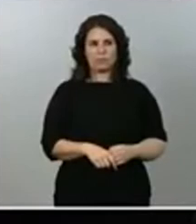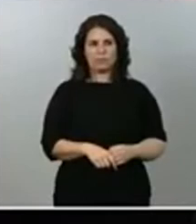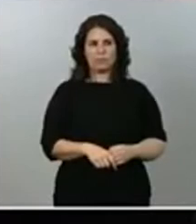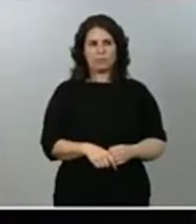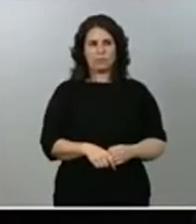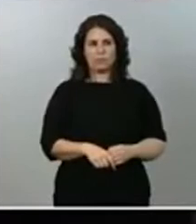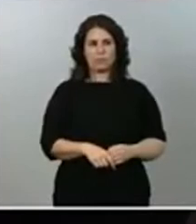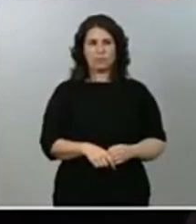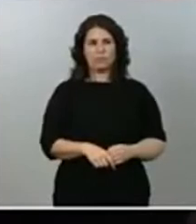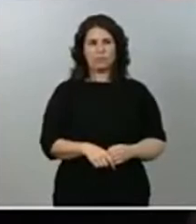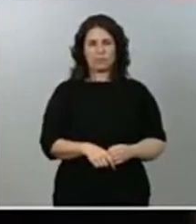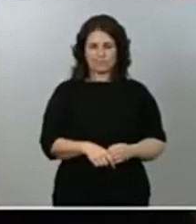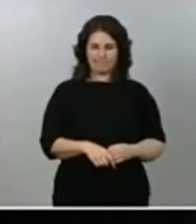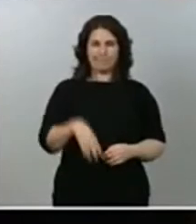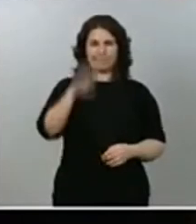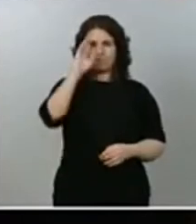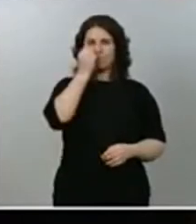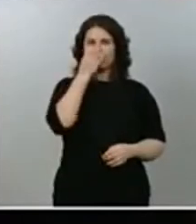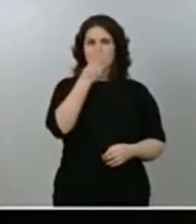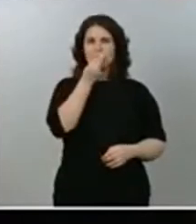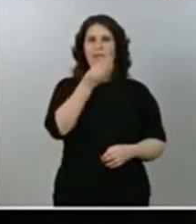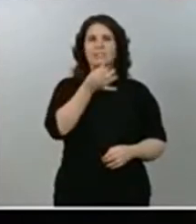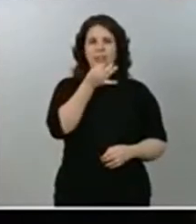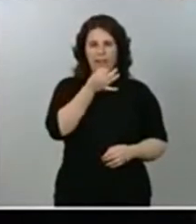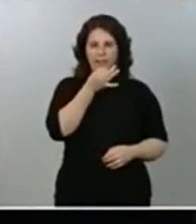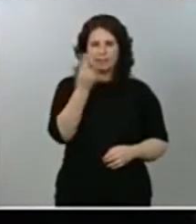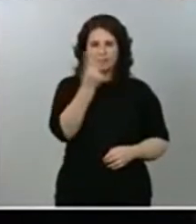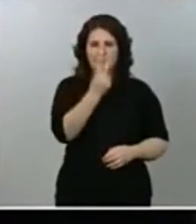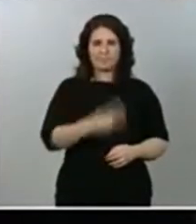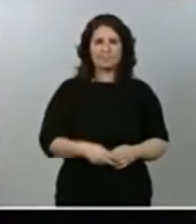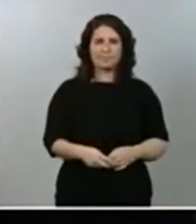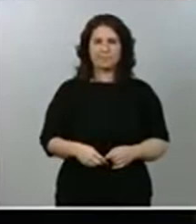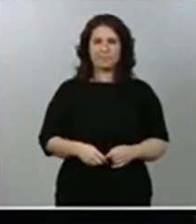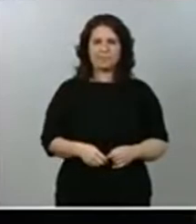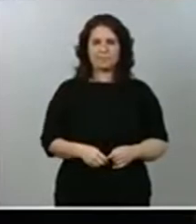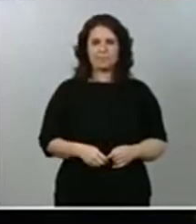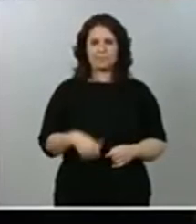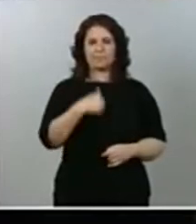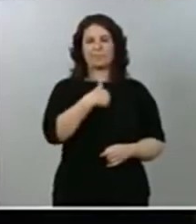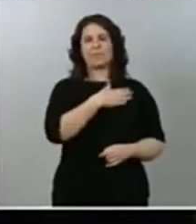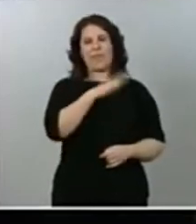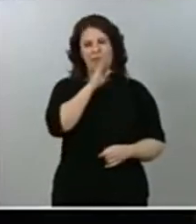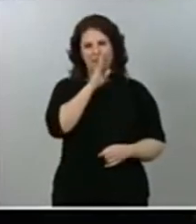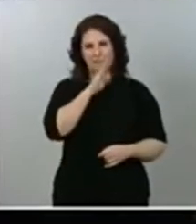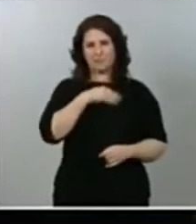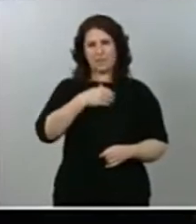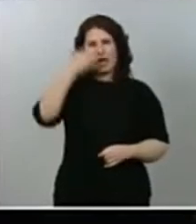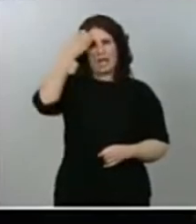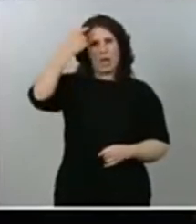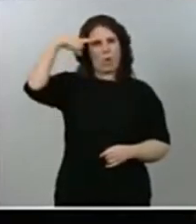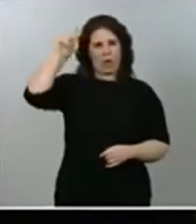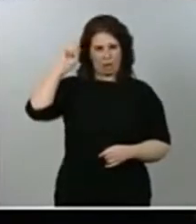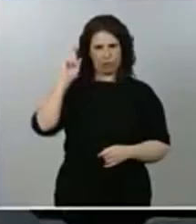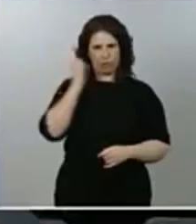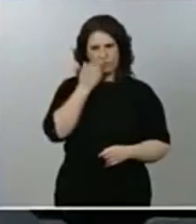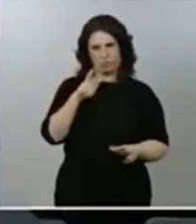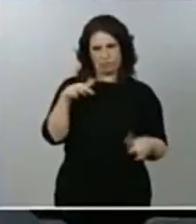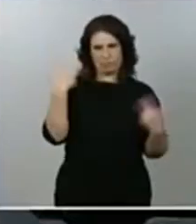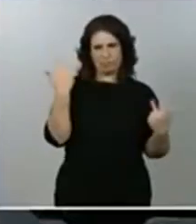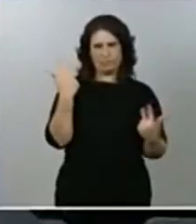Hola, ¿qué tal? Buenas tardes, ministros. Yo quería seguir con el asunto del rey emérito, si me lo permiten, porque